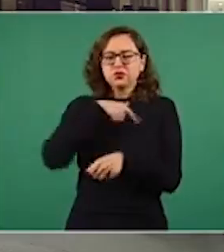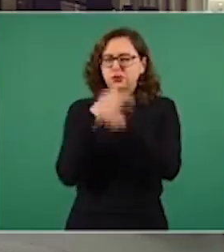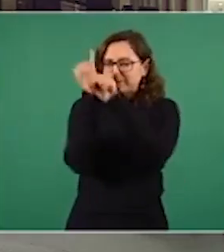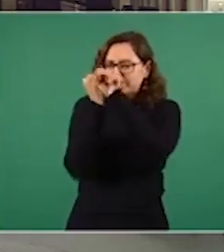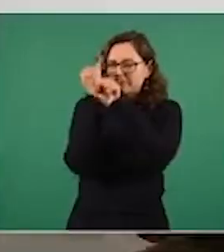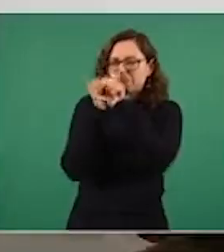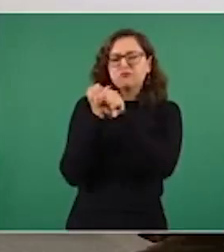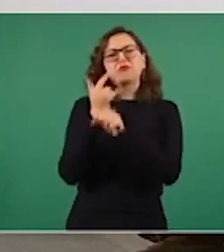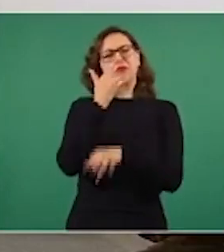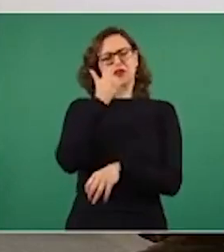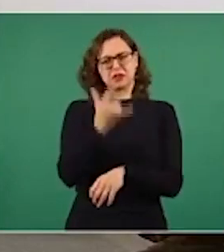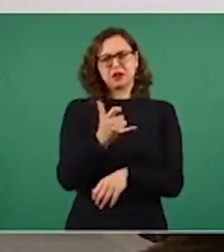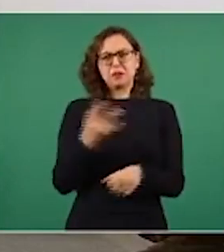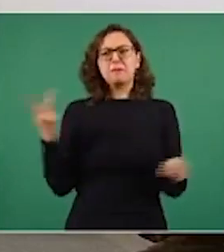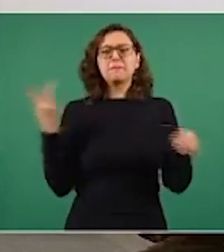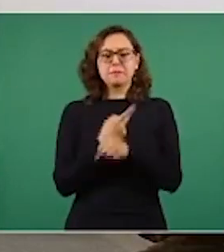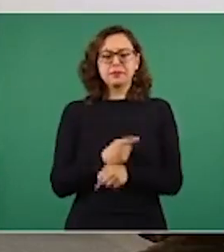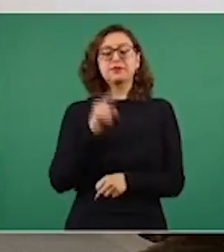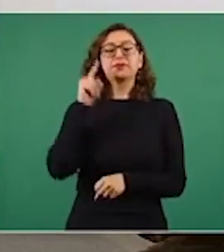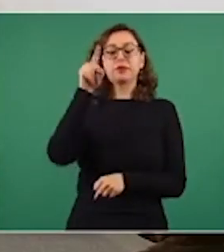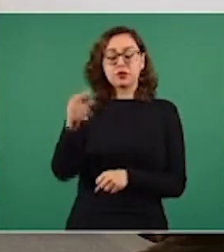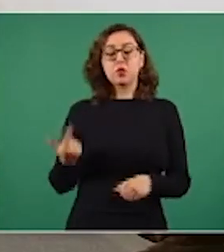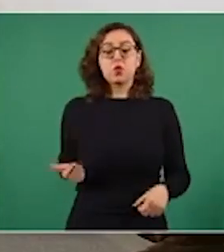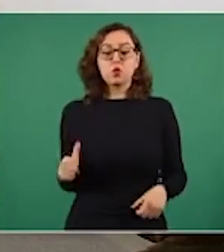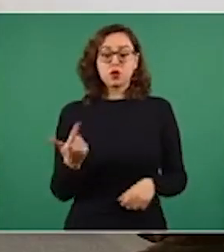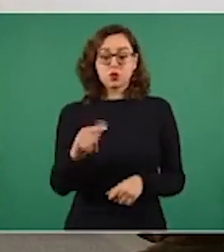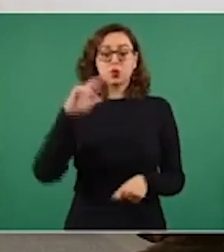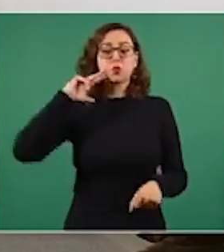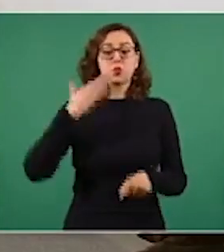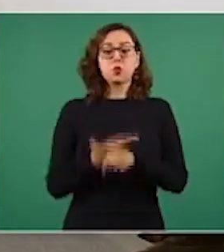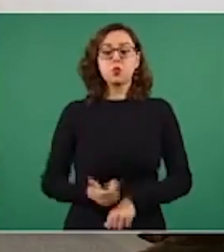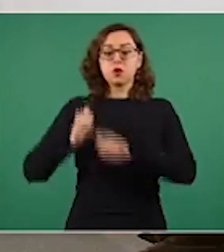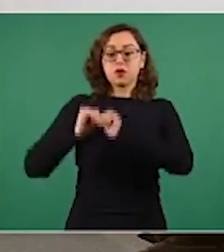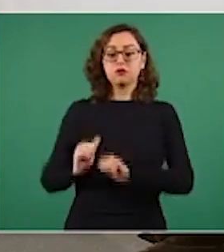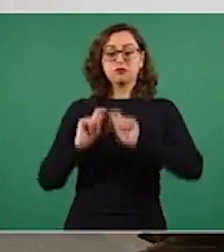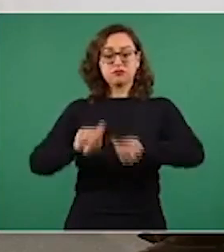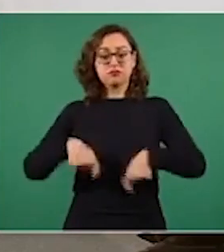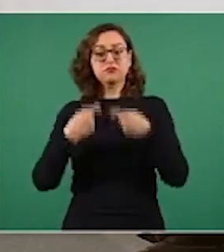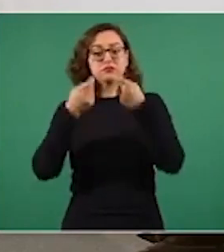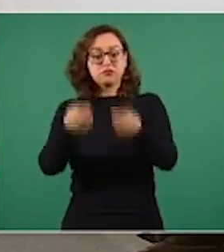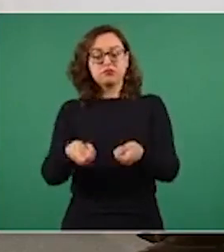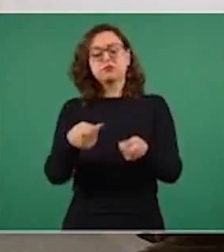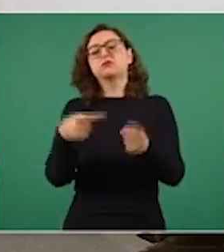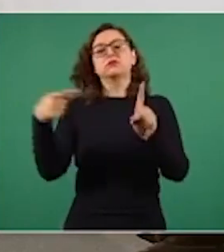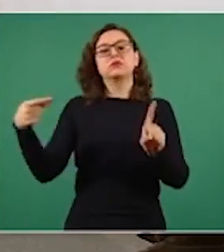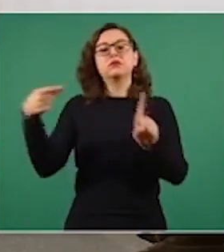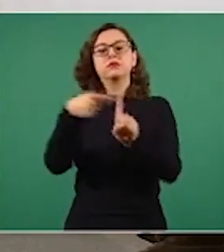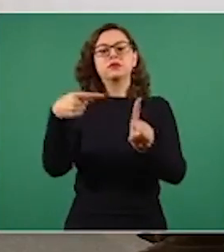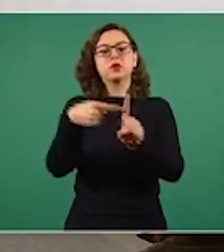delegado encargado del despacho y el coordinador general de delegados de la Fiscalía General de la República,